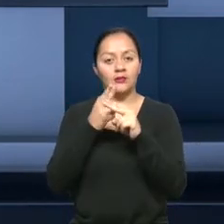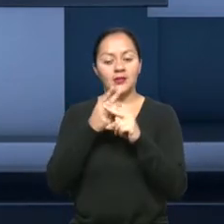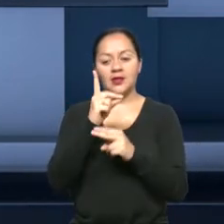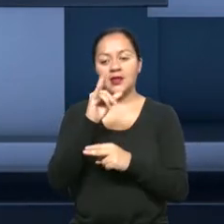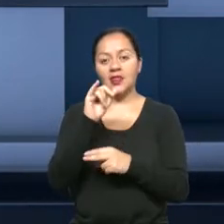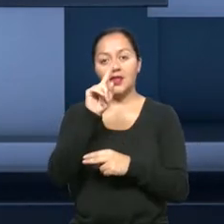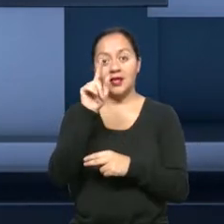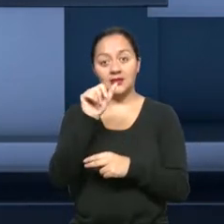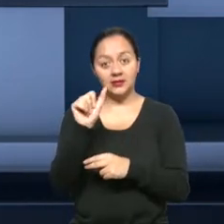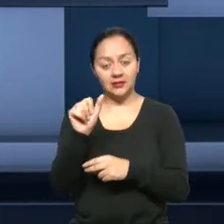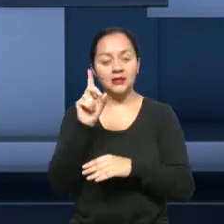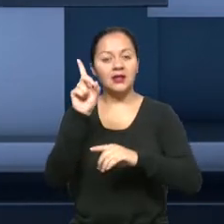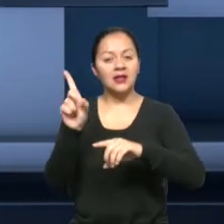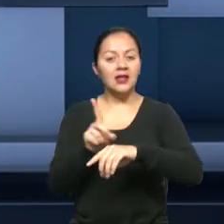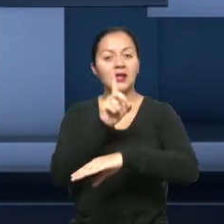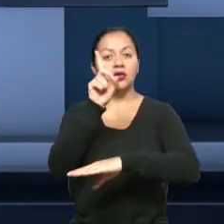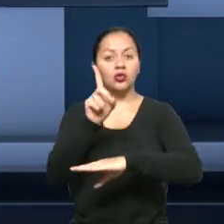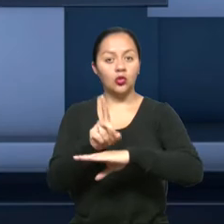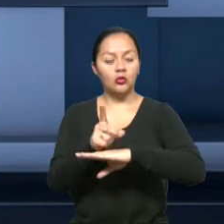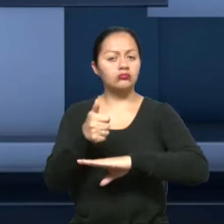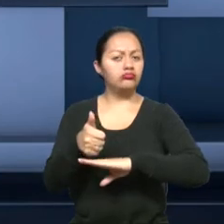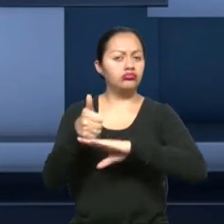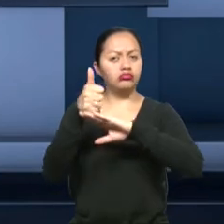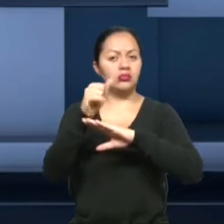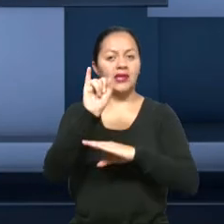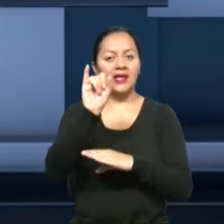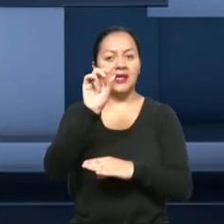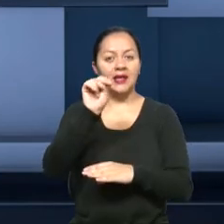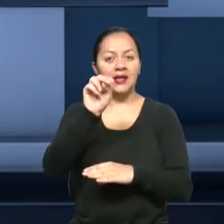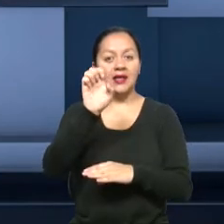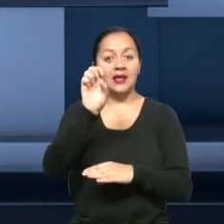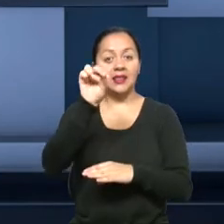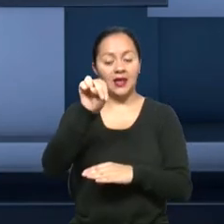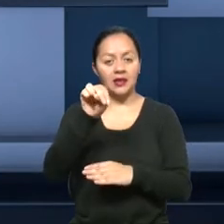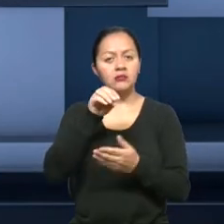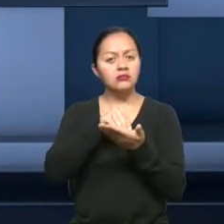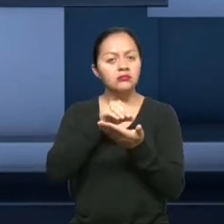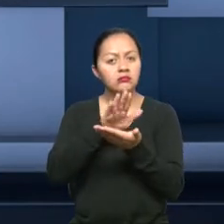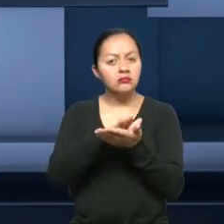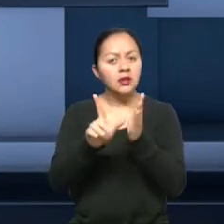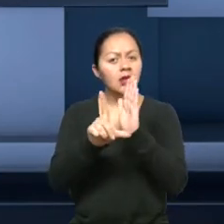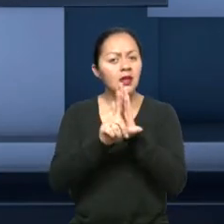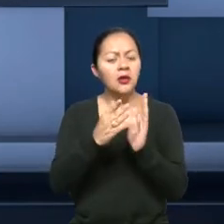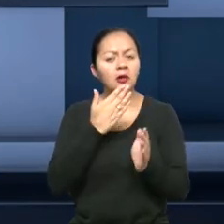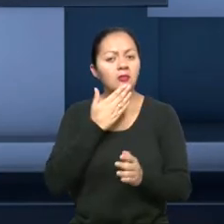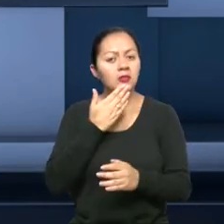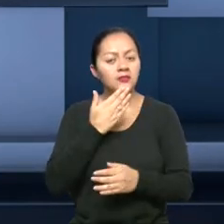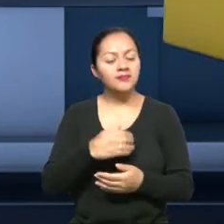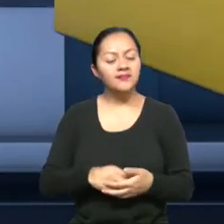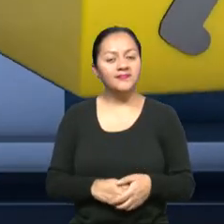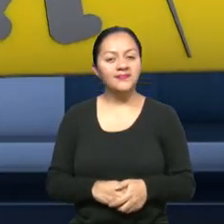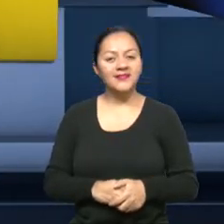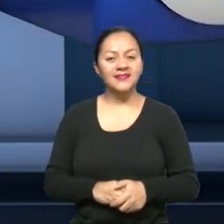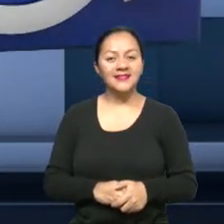director ejecutivo del INEM, quien conversará con nosotros sobre la importancia y la aplicación de la normativa técnica de accesibilidad.